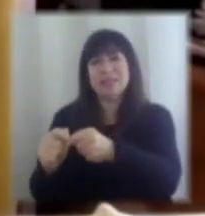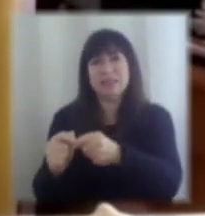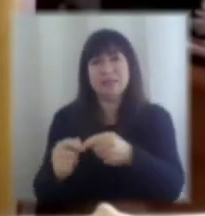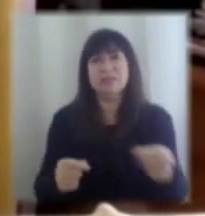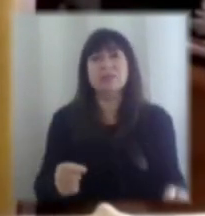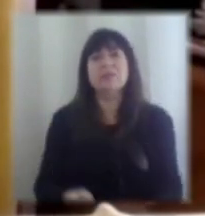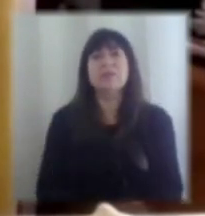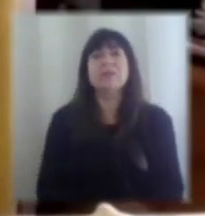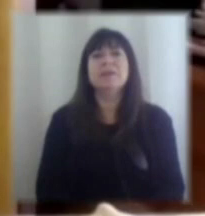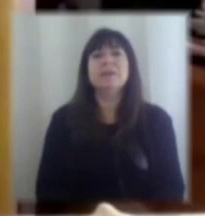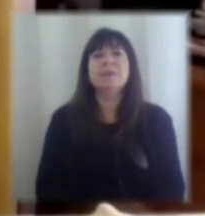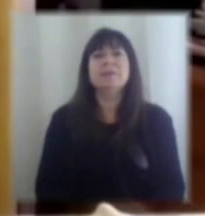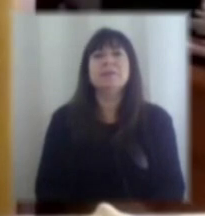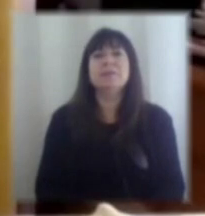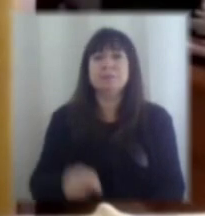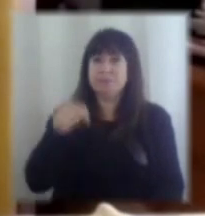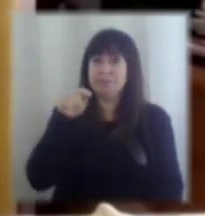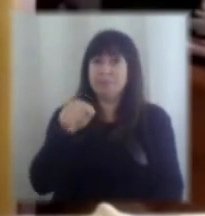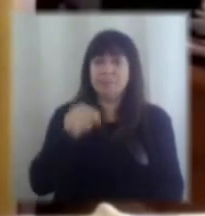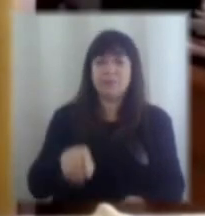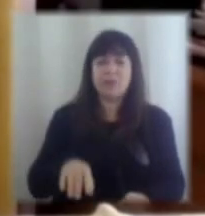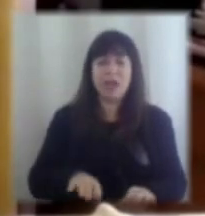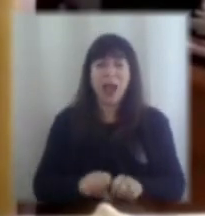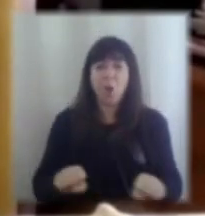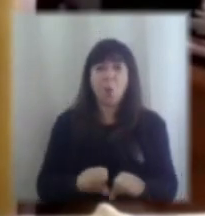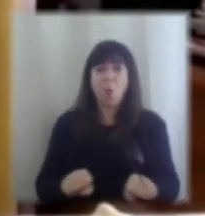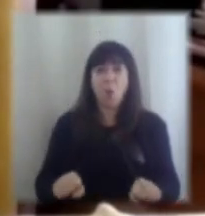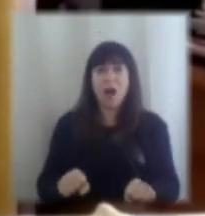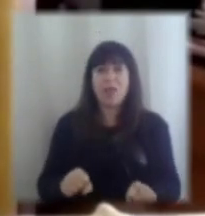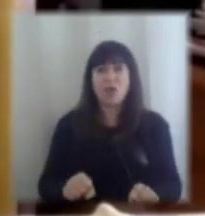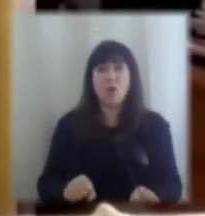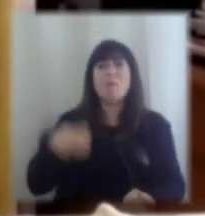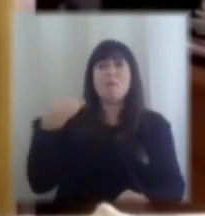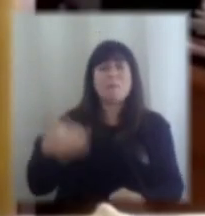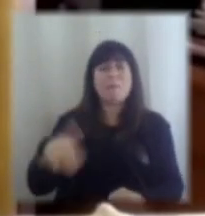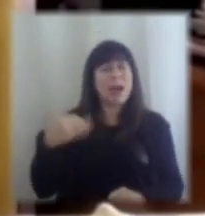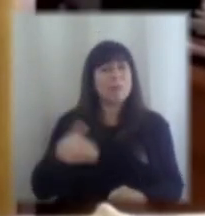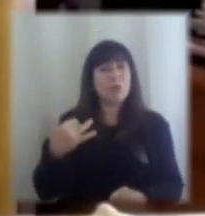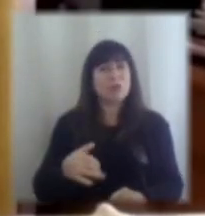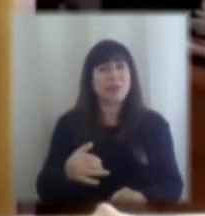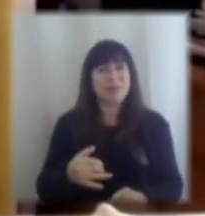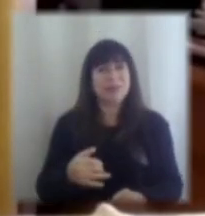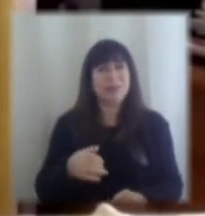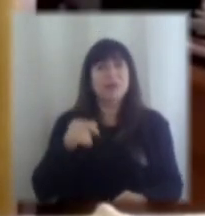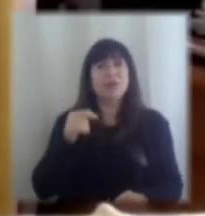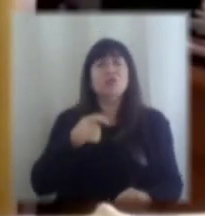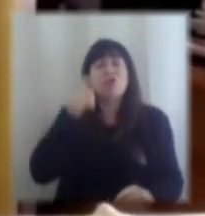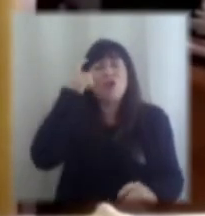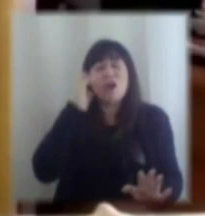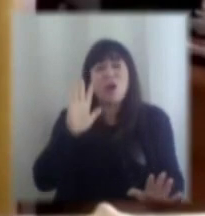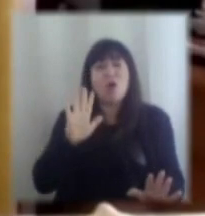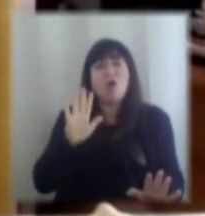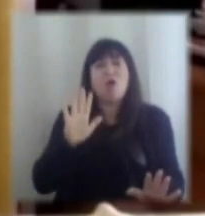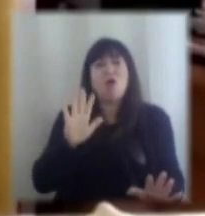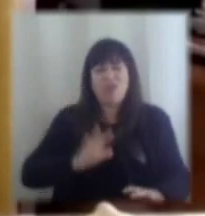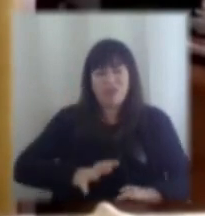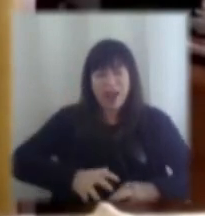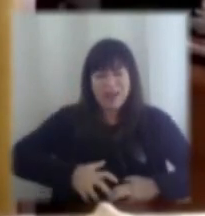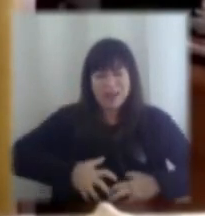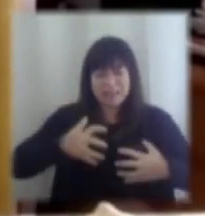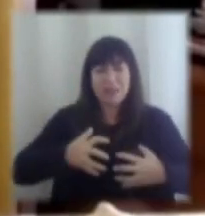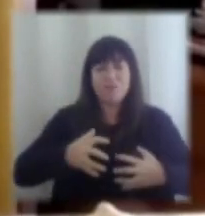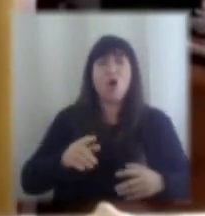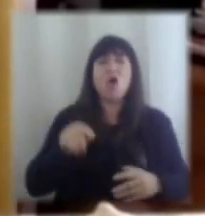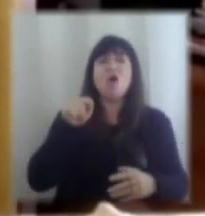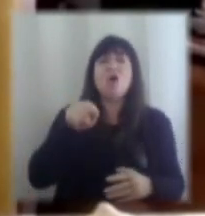en ese acuerdo de que esta es la prioridad 1, 2 y 3, también hay que ser audaz en términos de no tenerle miedo a